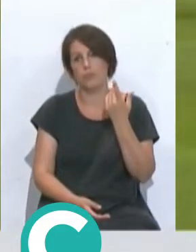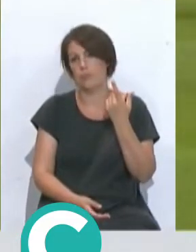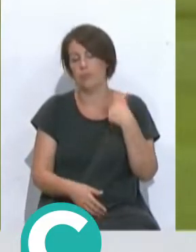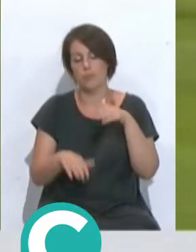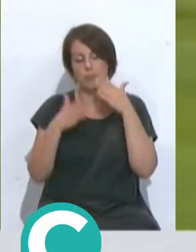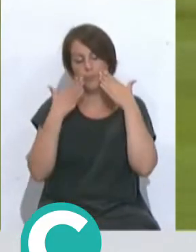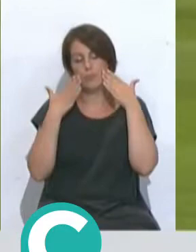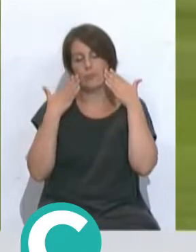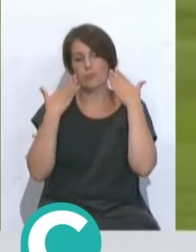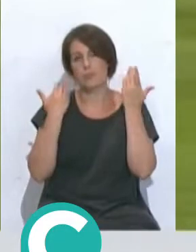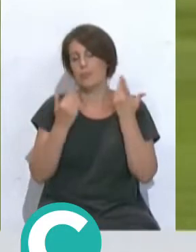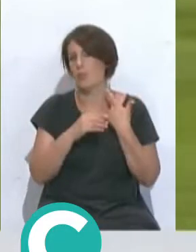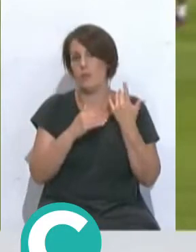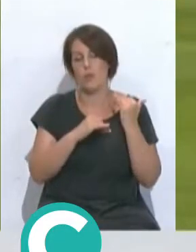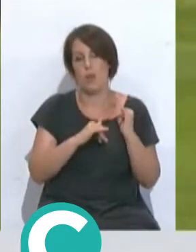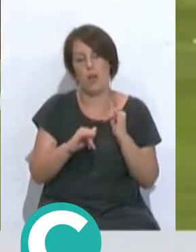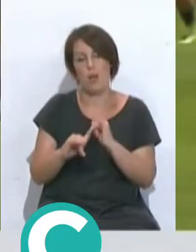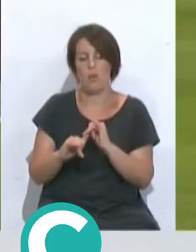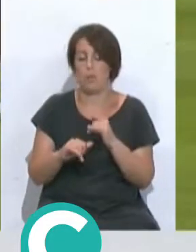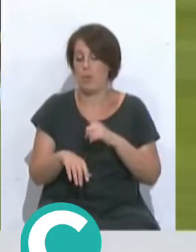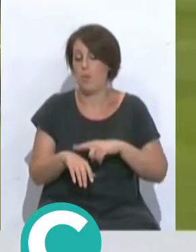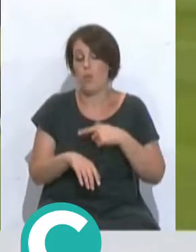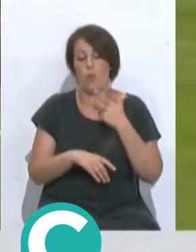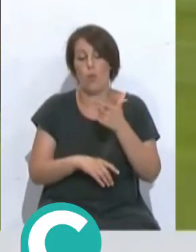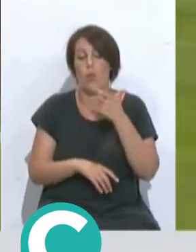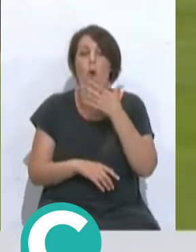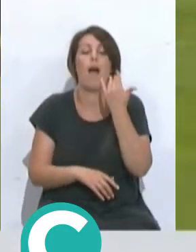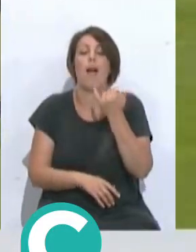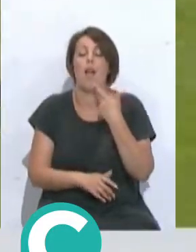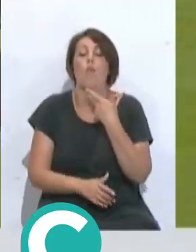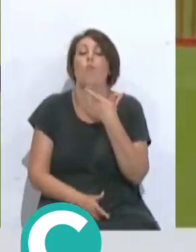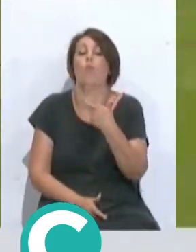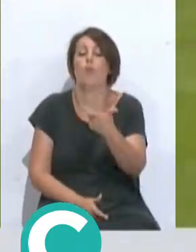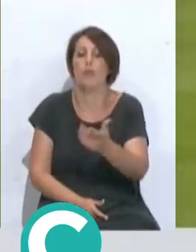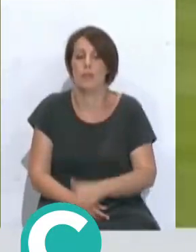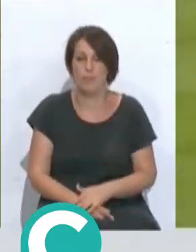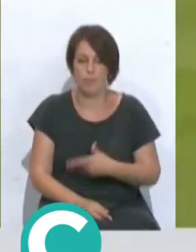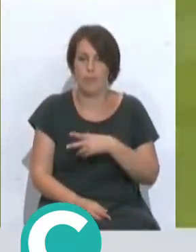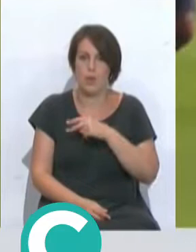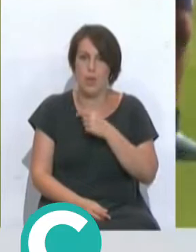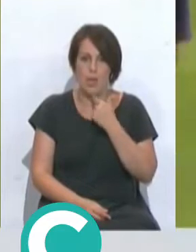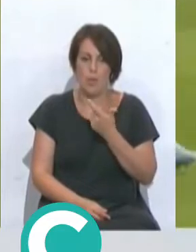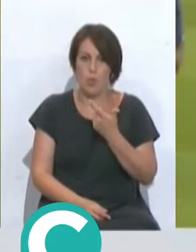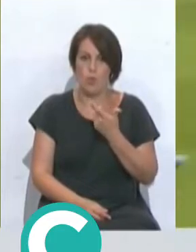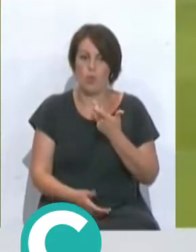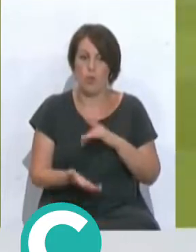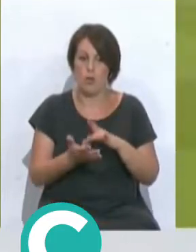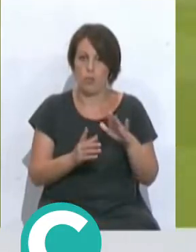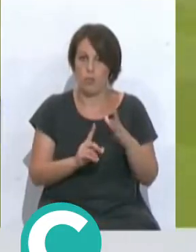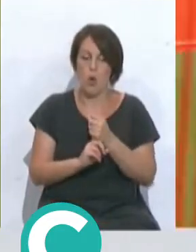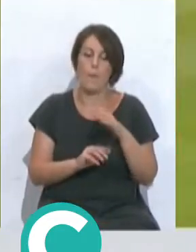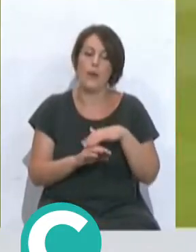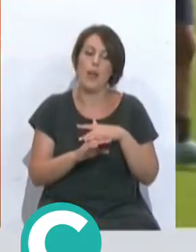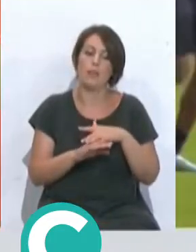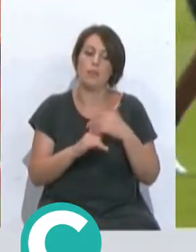enorgullecer y disfrutarlo el tiempo duro, que ojalá sean muchos años. Tiene muchísimo mérito, incluso decíamos cuando se consiguió que era